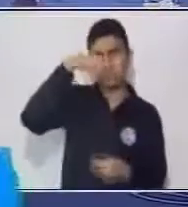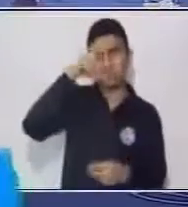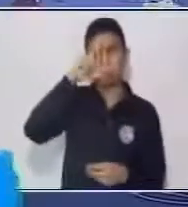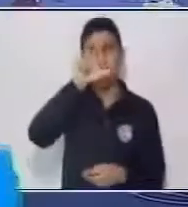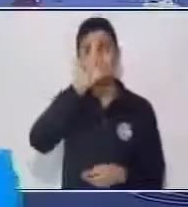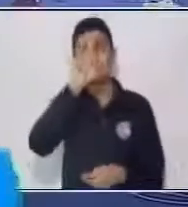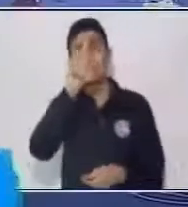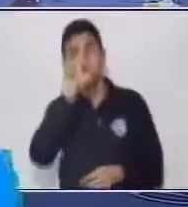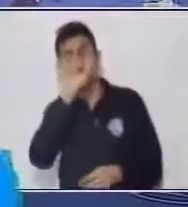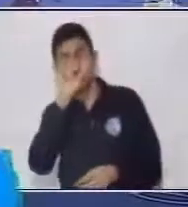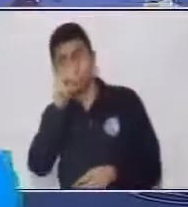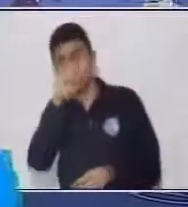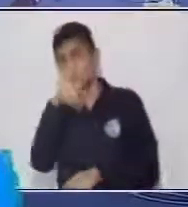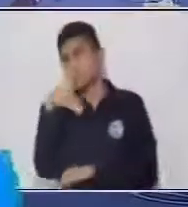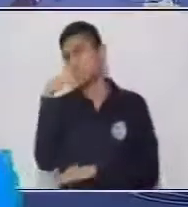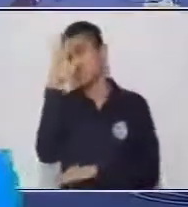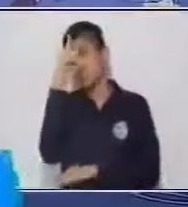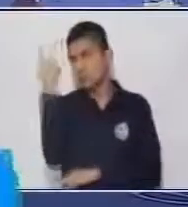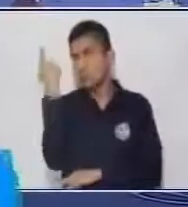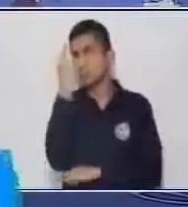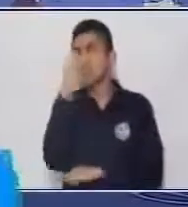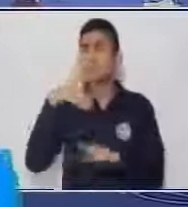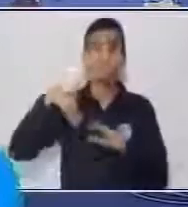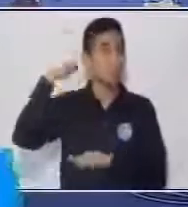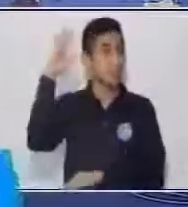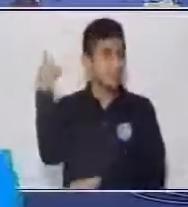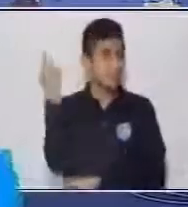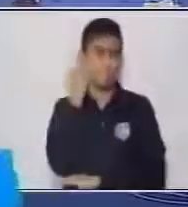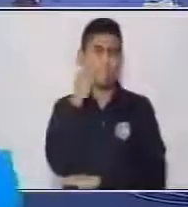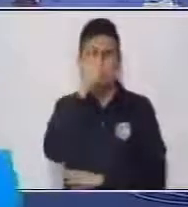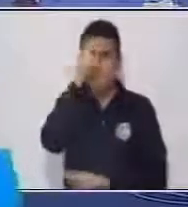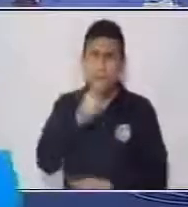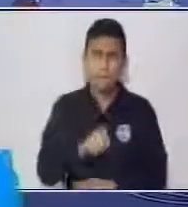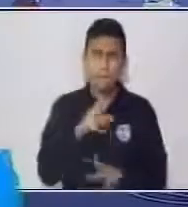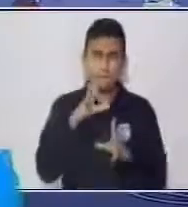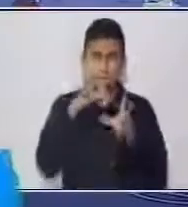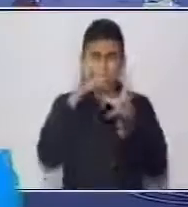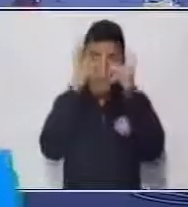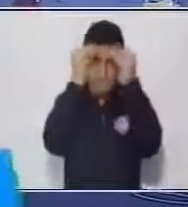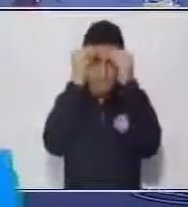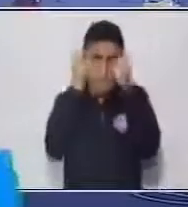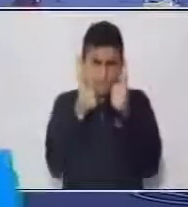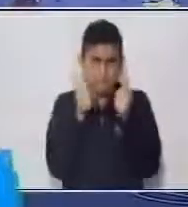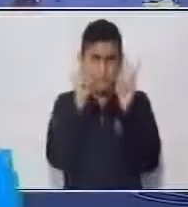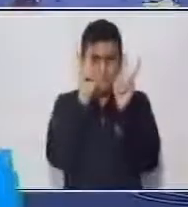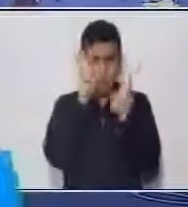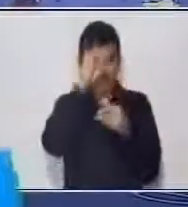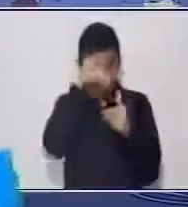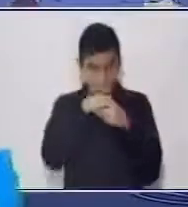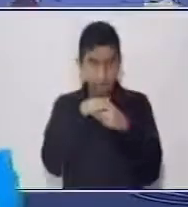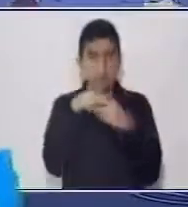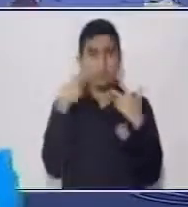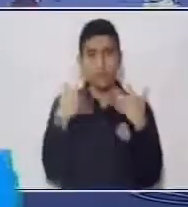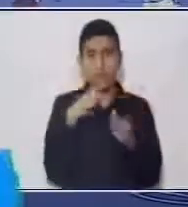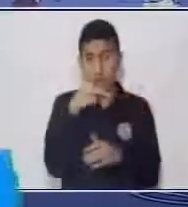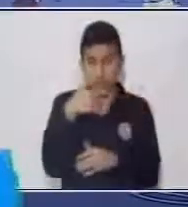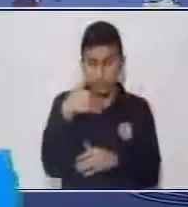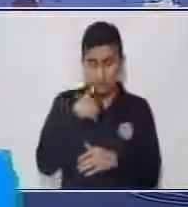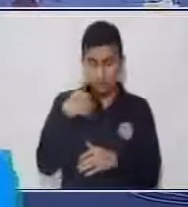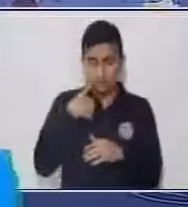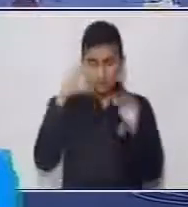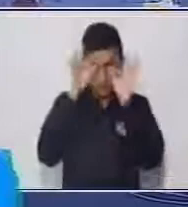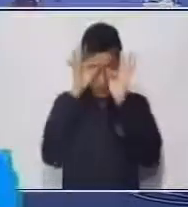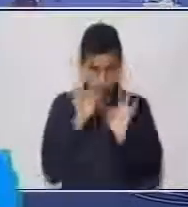lo más importante a lo que tú consideras que concluye la lectura extraer y determinar de forma sencilla